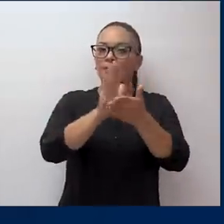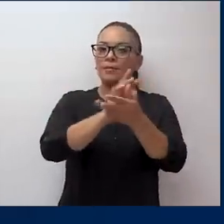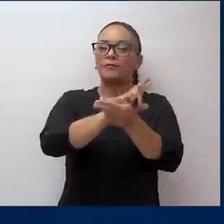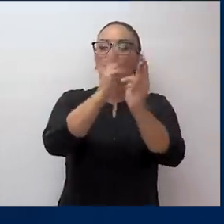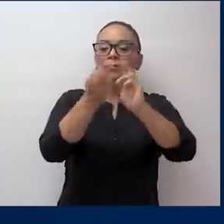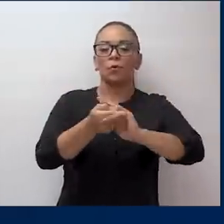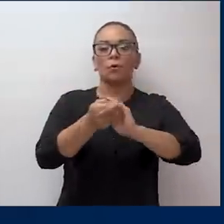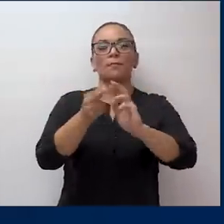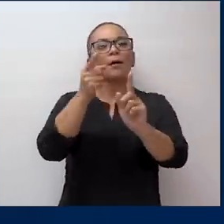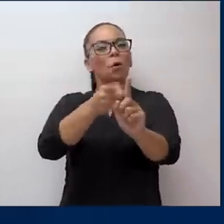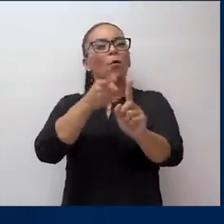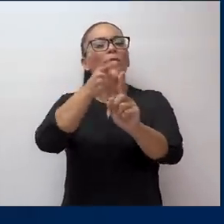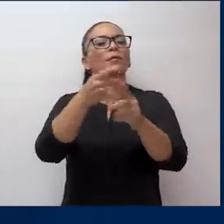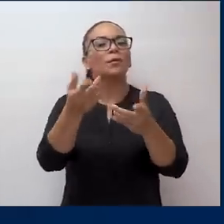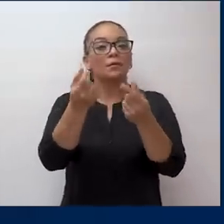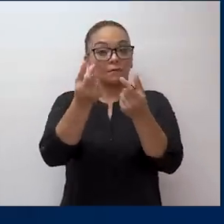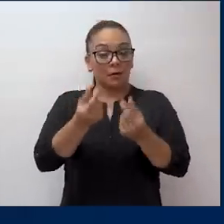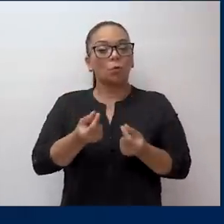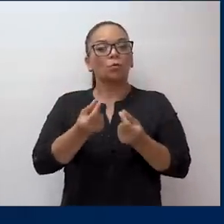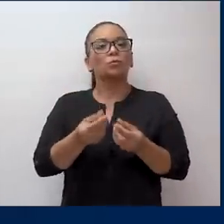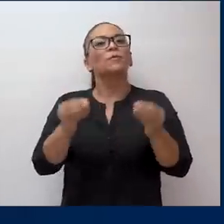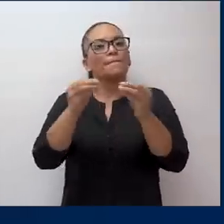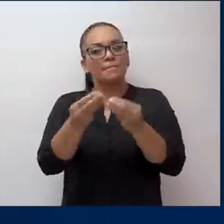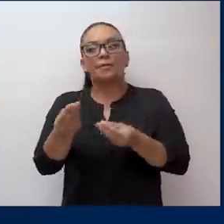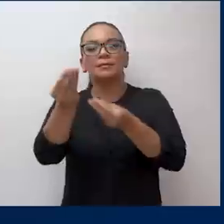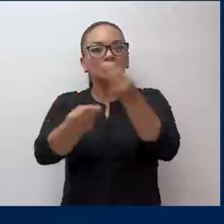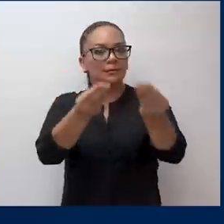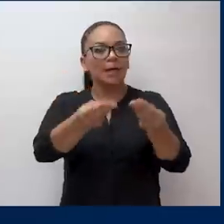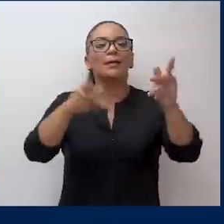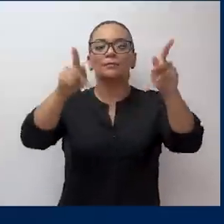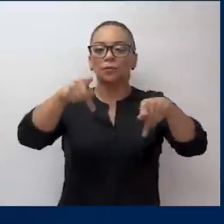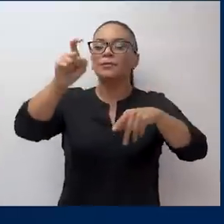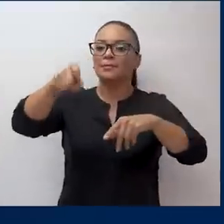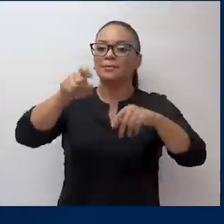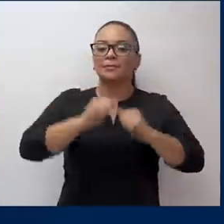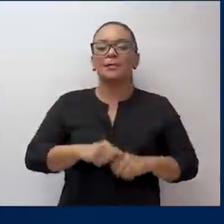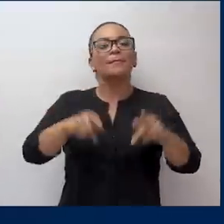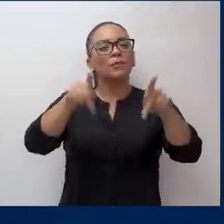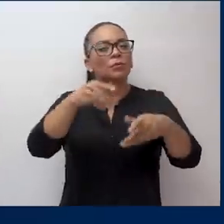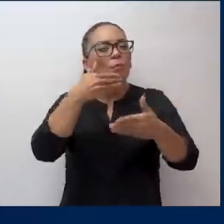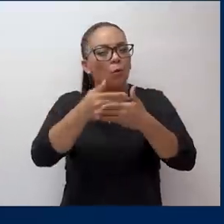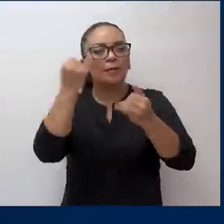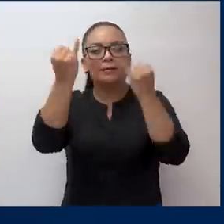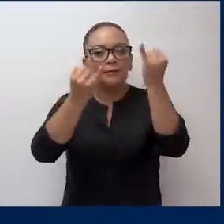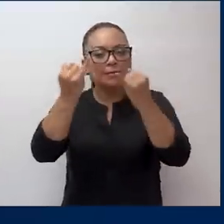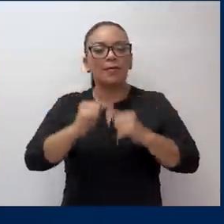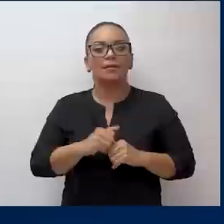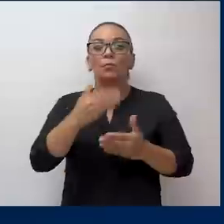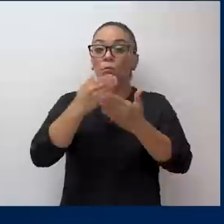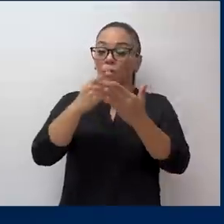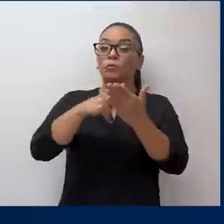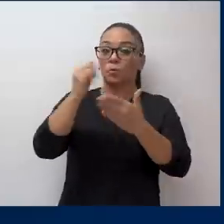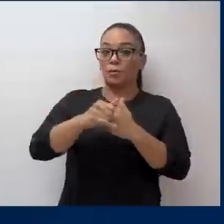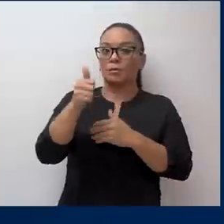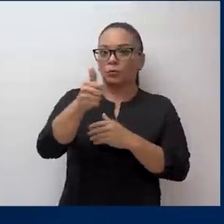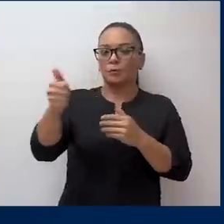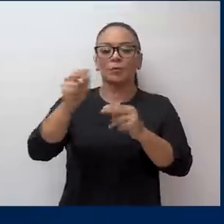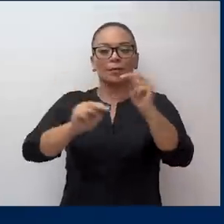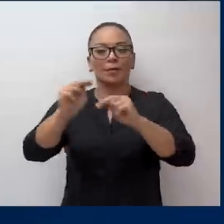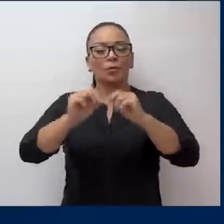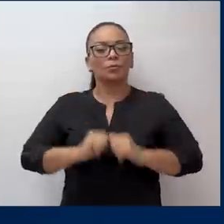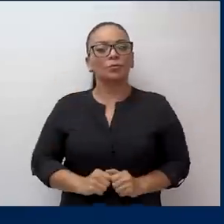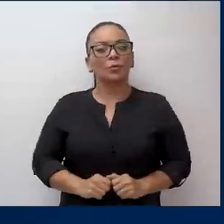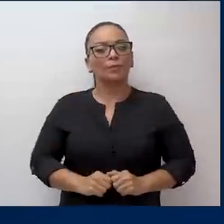reforma se busca que los recursos lleguen a quienes los requieren, a quienes tienen buenas ideas y buenos proyectos.